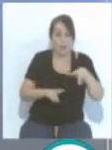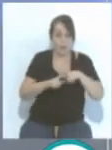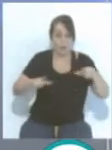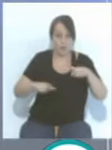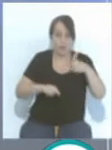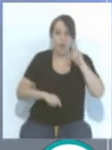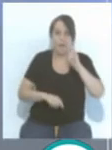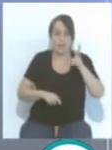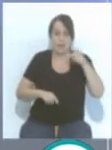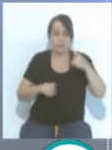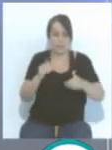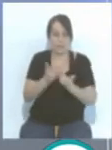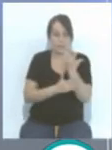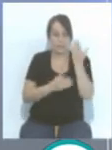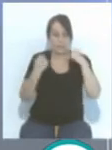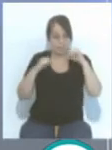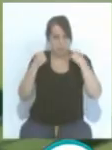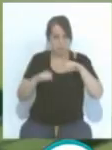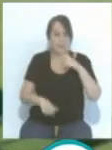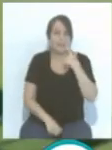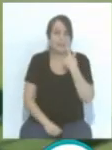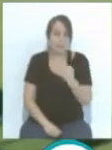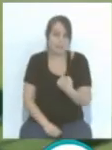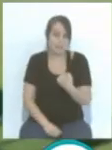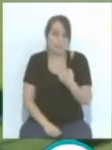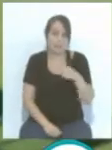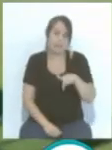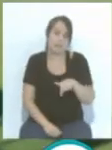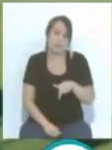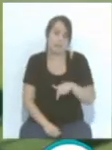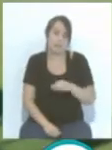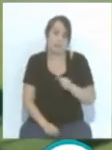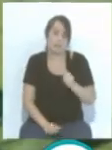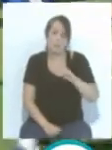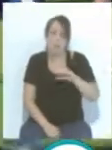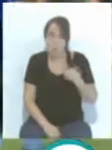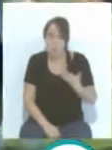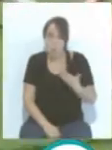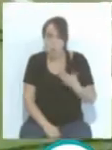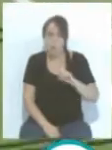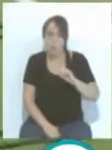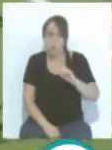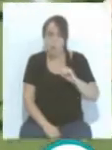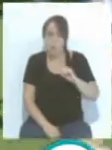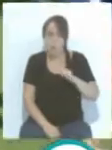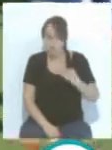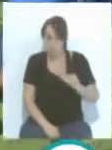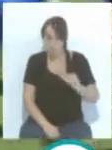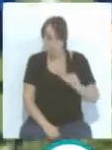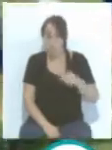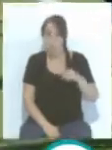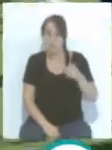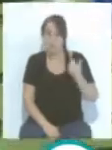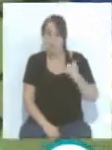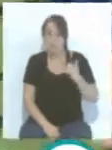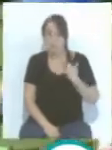entrenamientos de esta misma mañana. decir que el club puso ayer que había